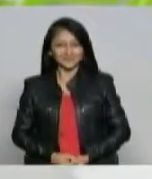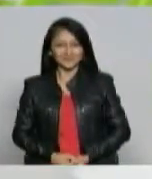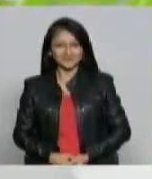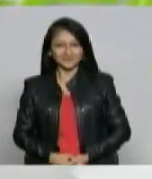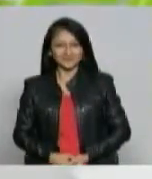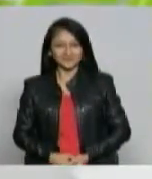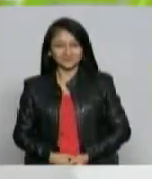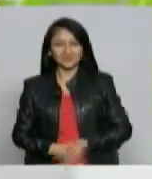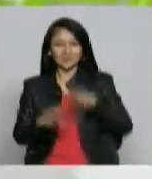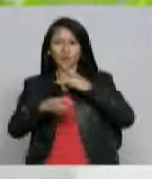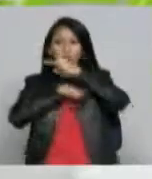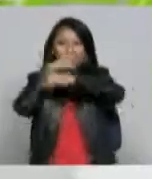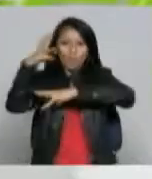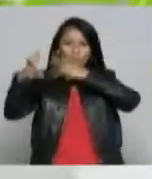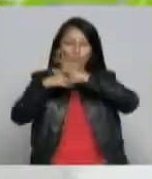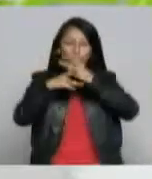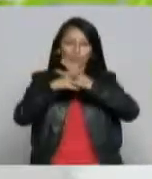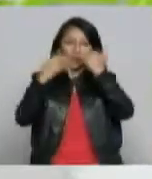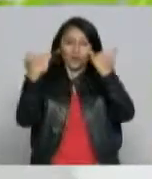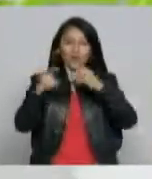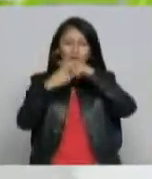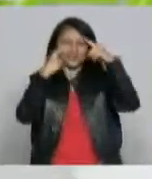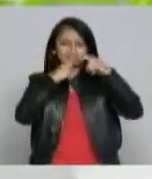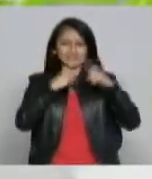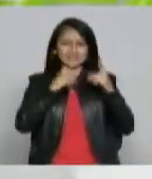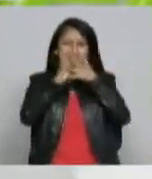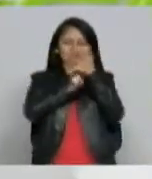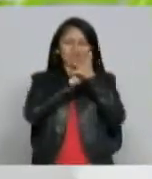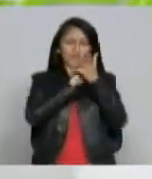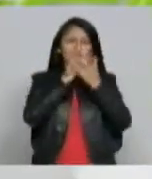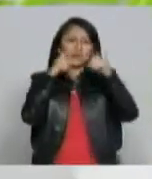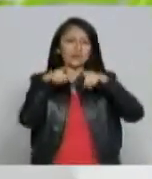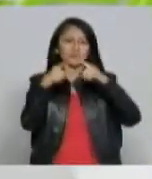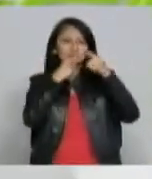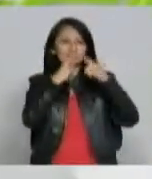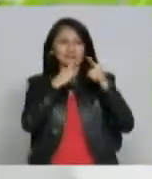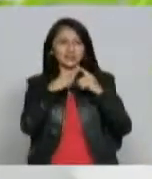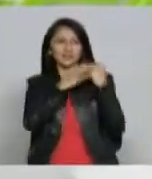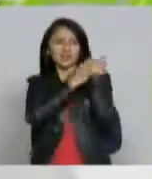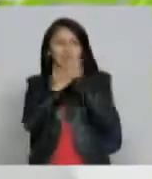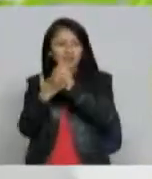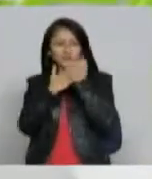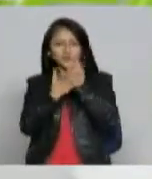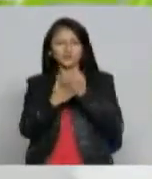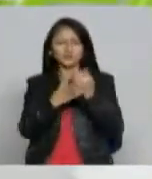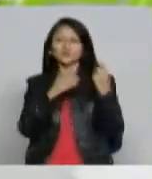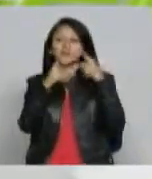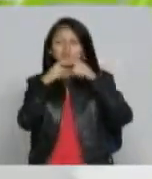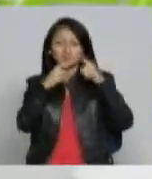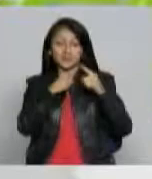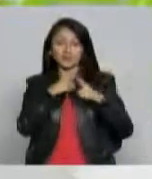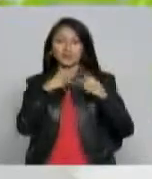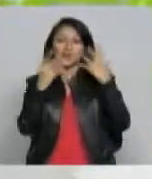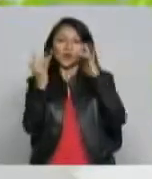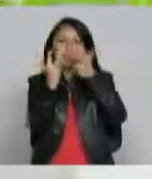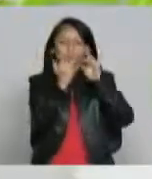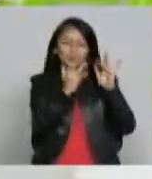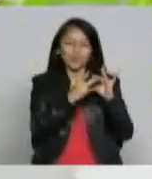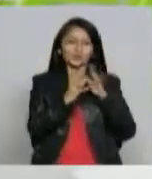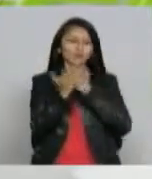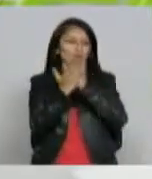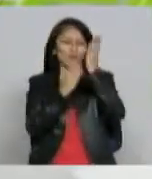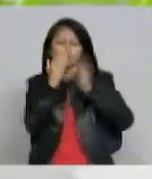el mundo globalizado de la actual sociedad de información y las nuevas herramientas audiovisuales permiten a las audiencias estar en continua